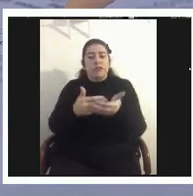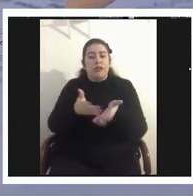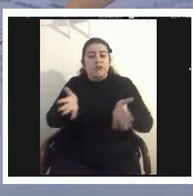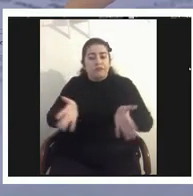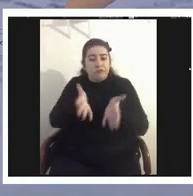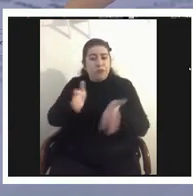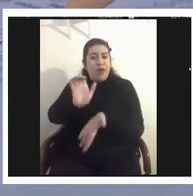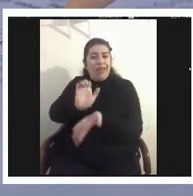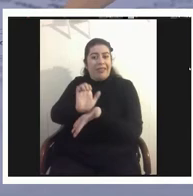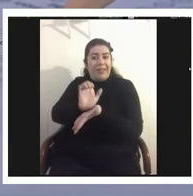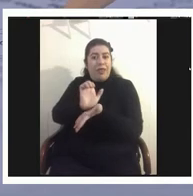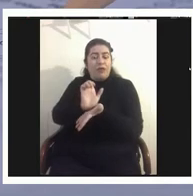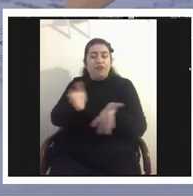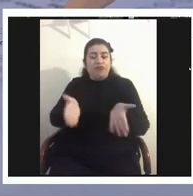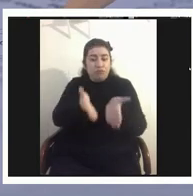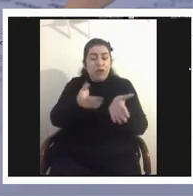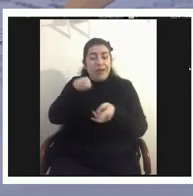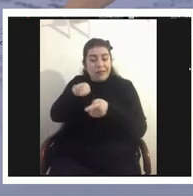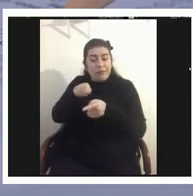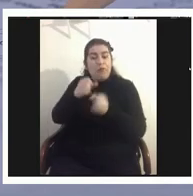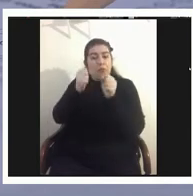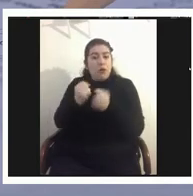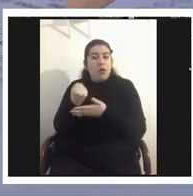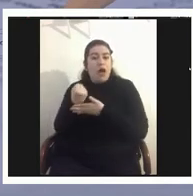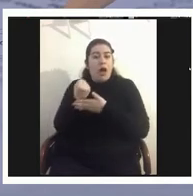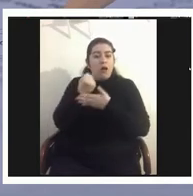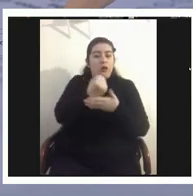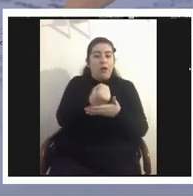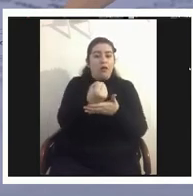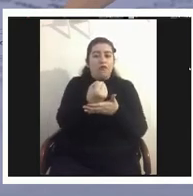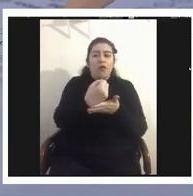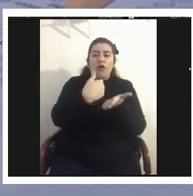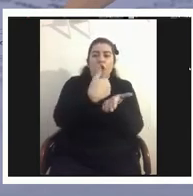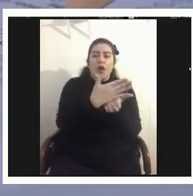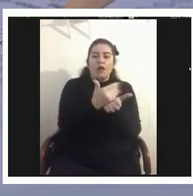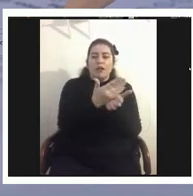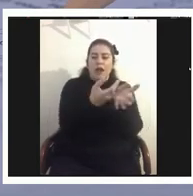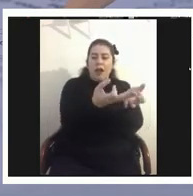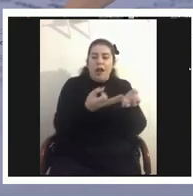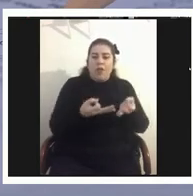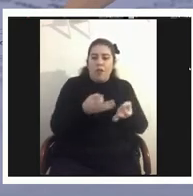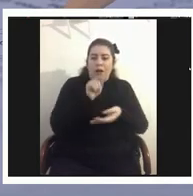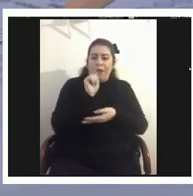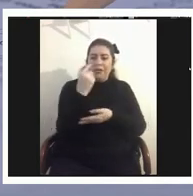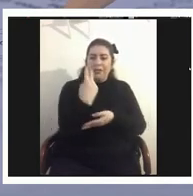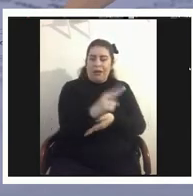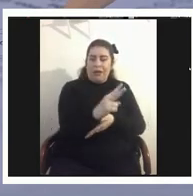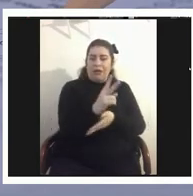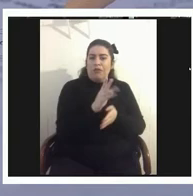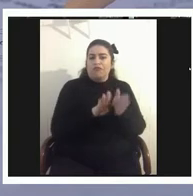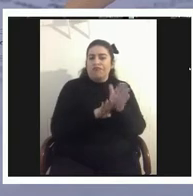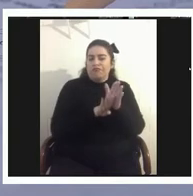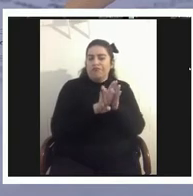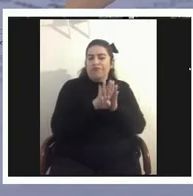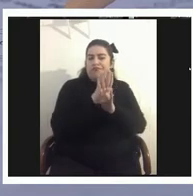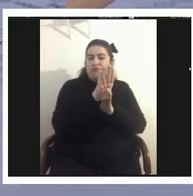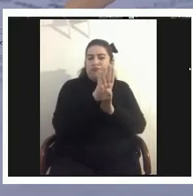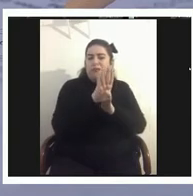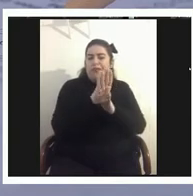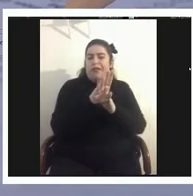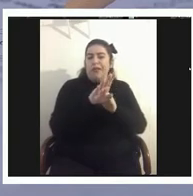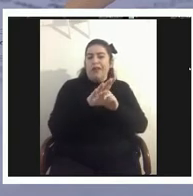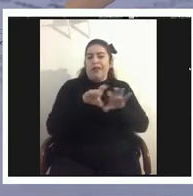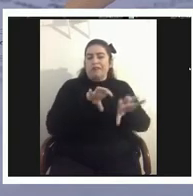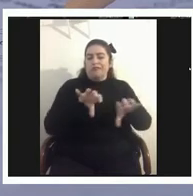puede ayudar a organizar su rendición de cuentas y también con el desarrollo de prácticas y cuando